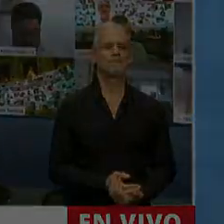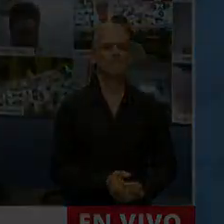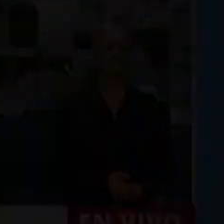diputado.